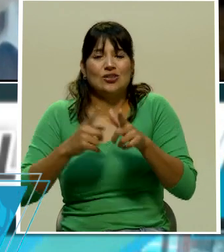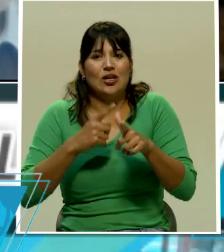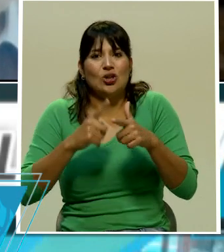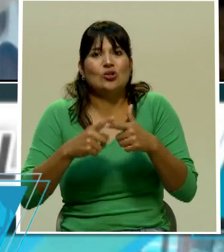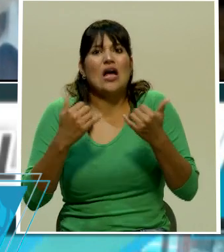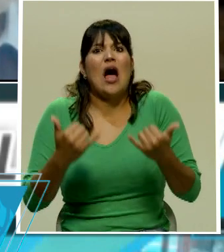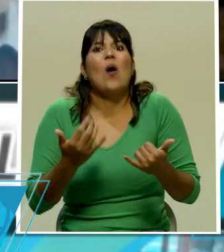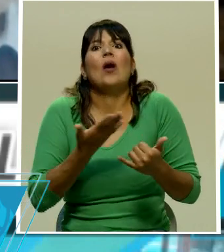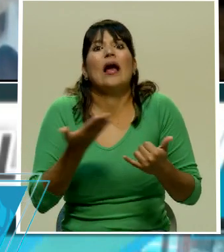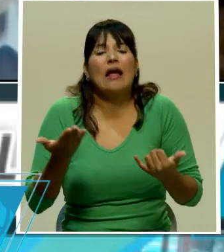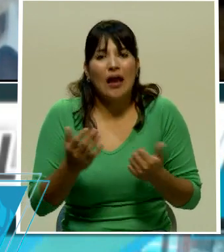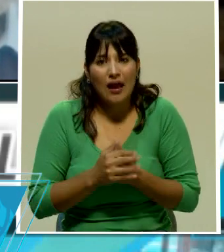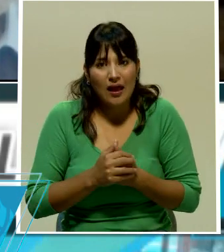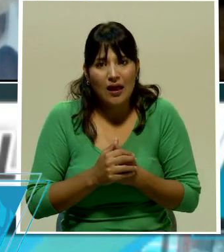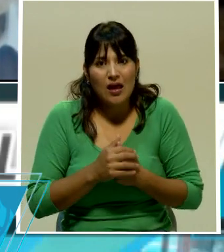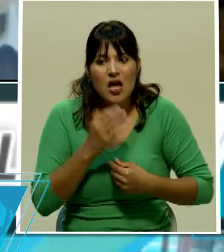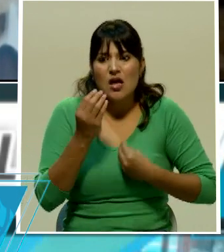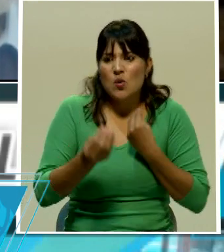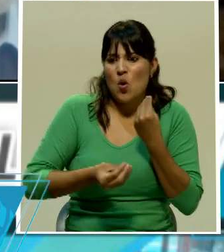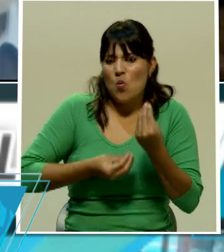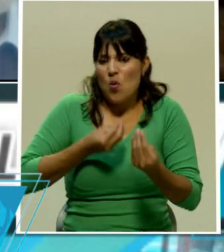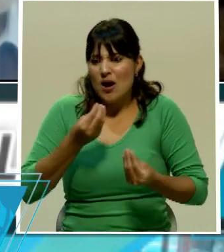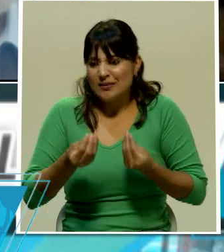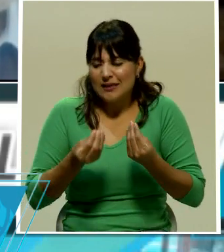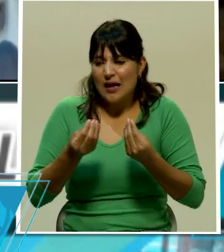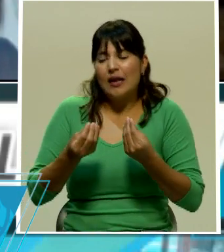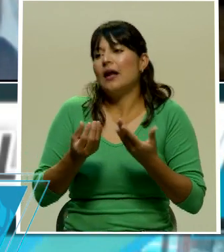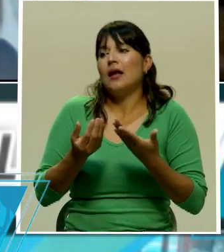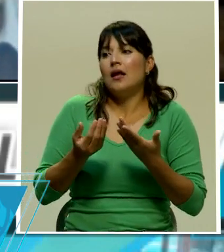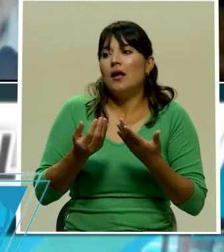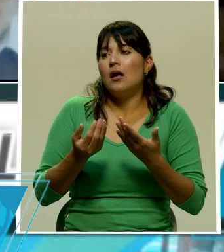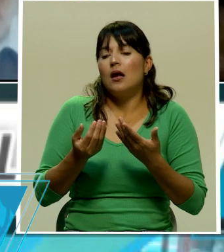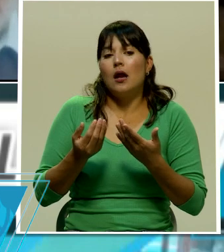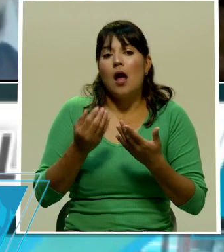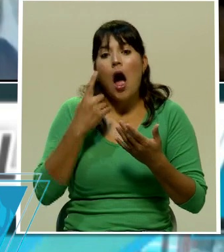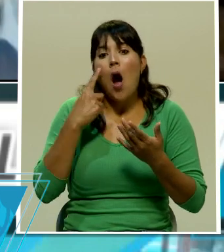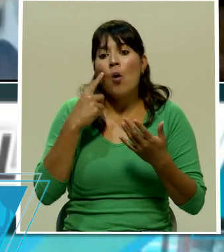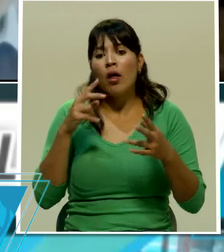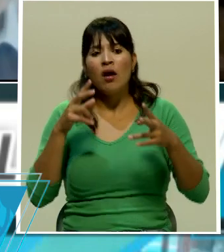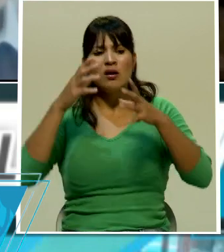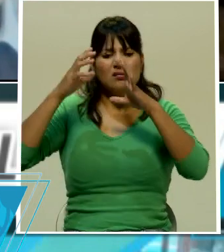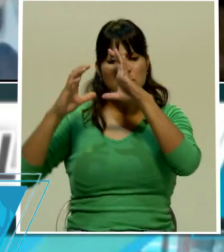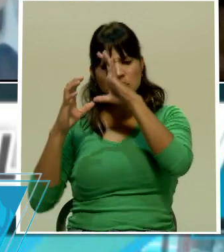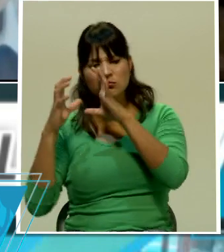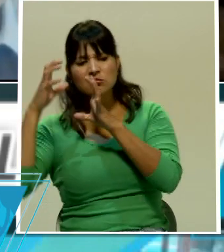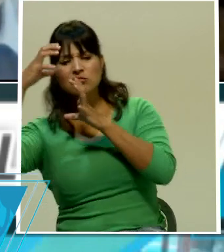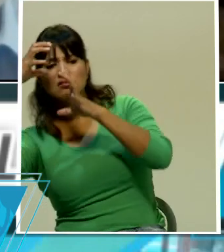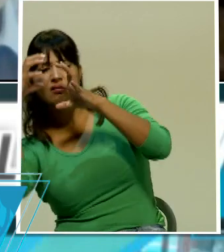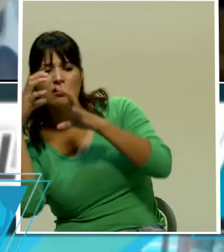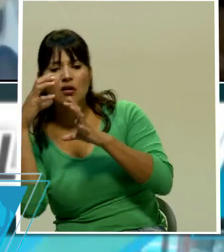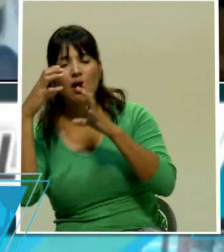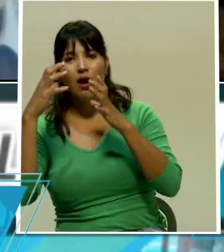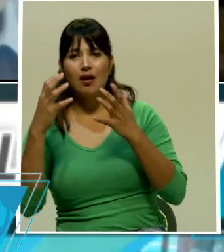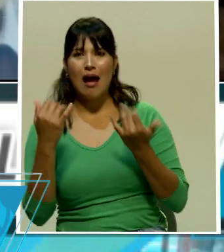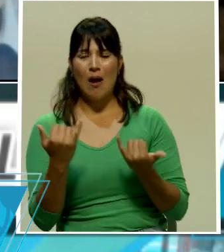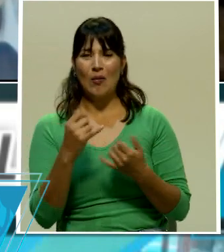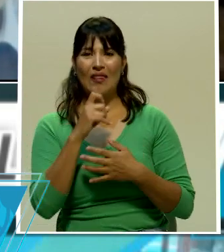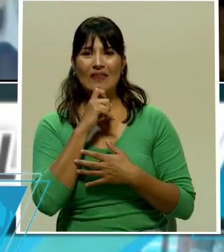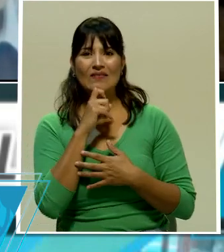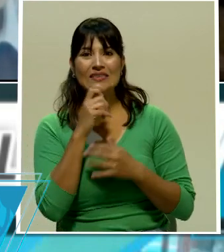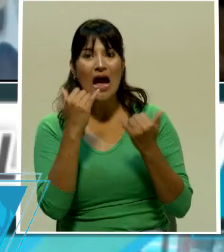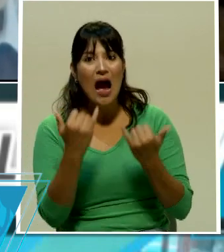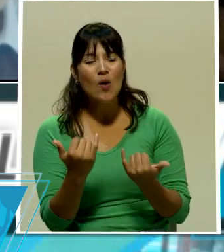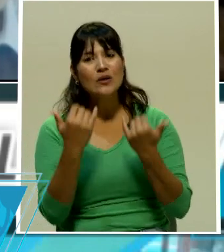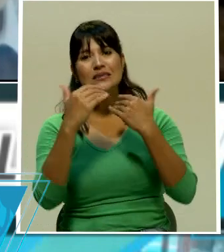que vamos a ver es cómo metemos la cámara por qué ventana metemos la cámara porque en este momento hay una